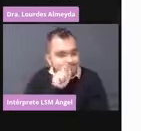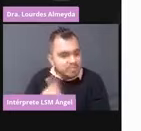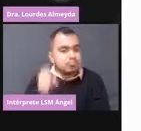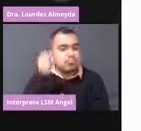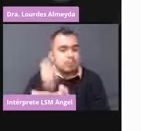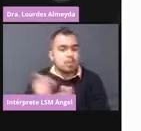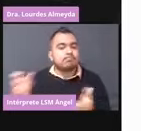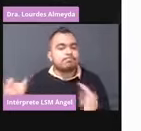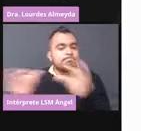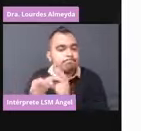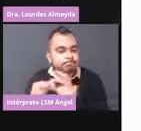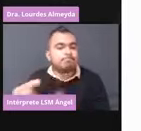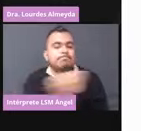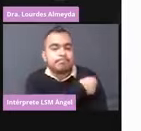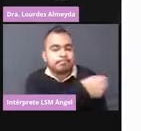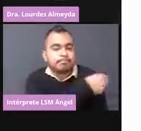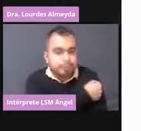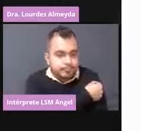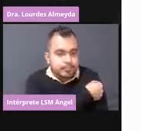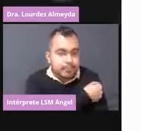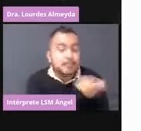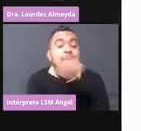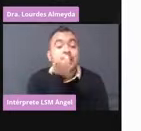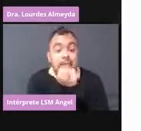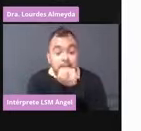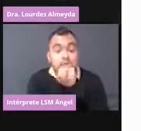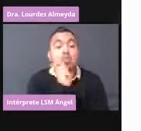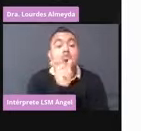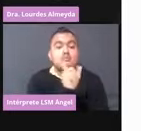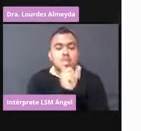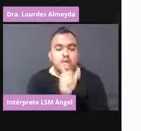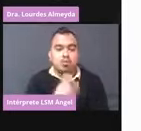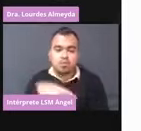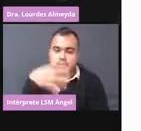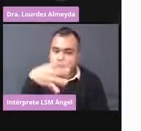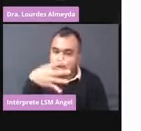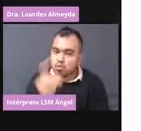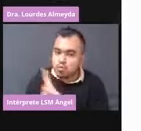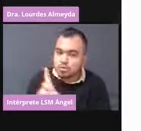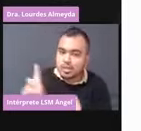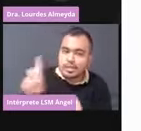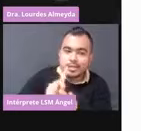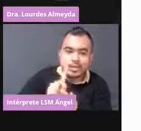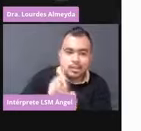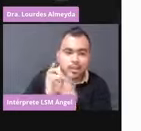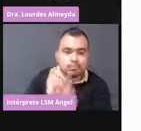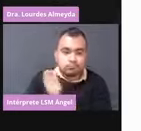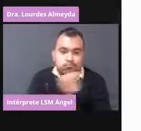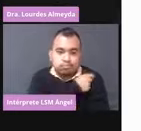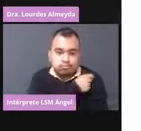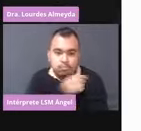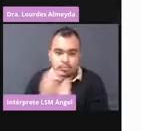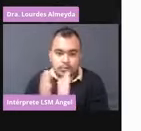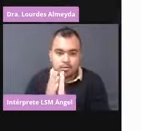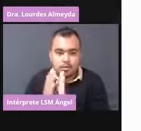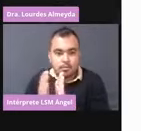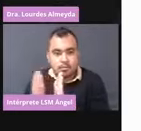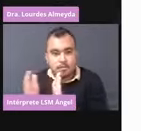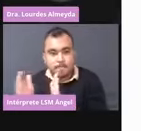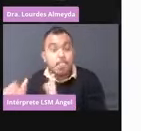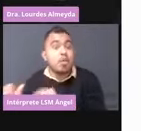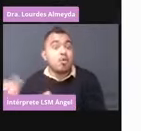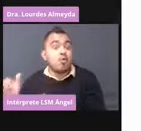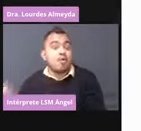Y debe haber un mínimo de intervalo de 14 días entre la administración de esta vacuna y cualquier otra. Estamos